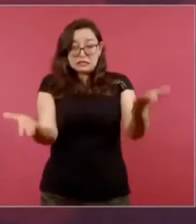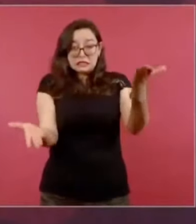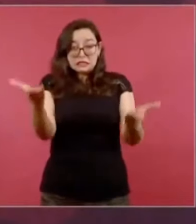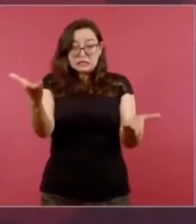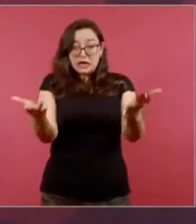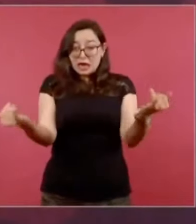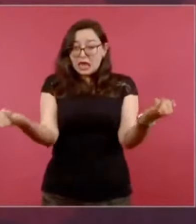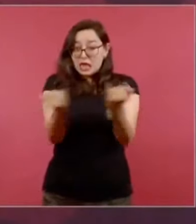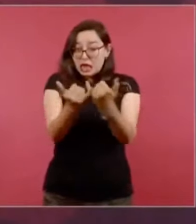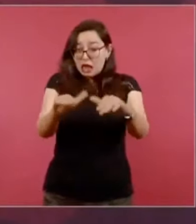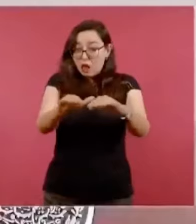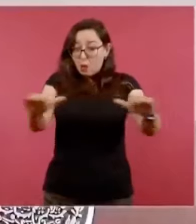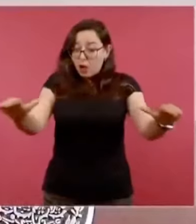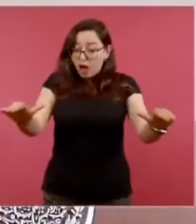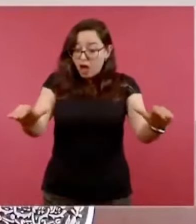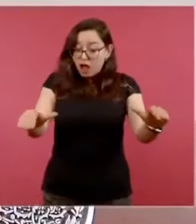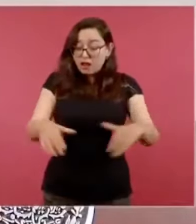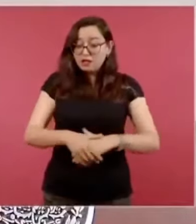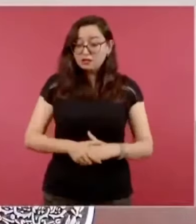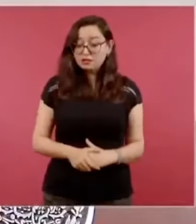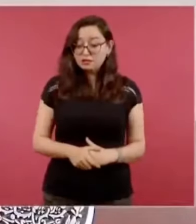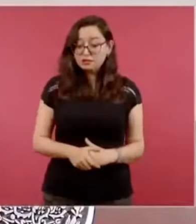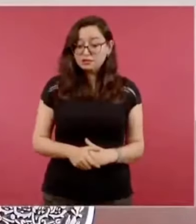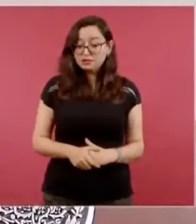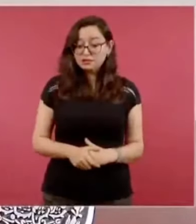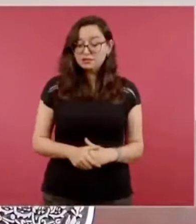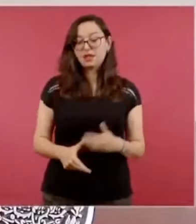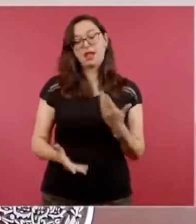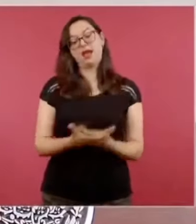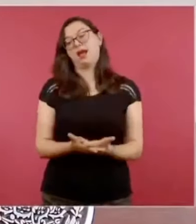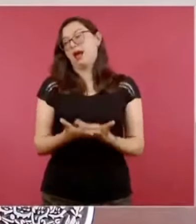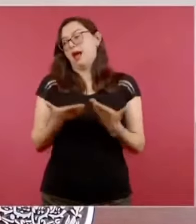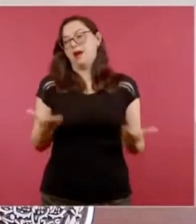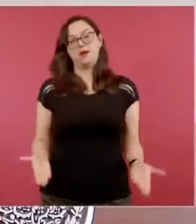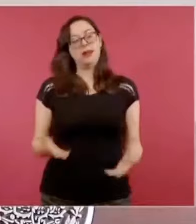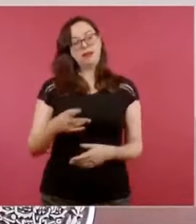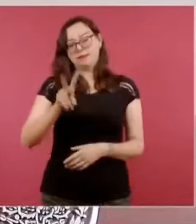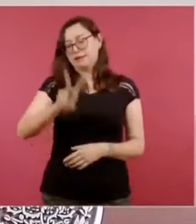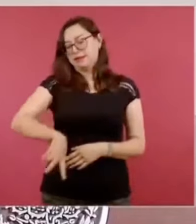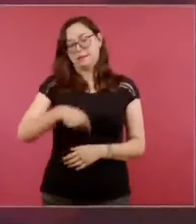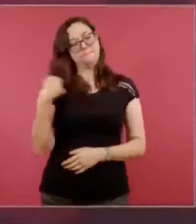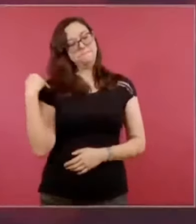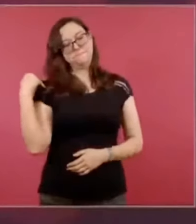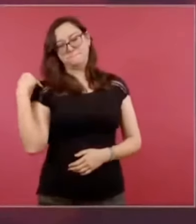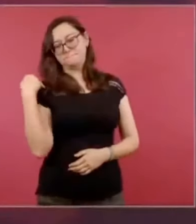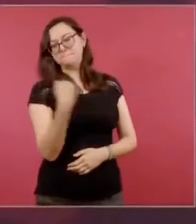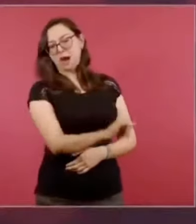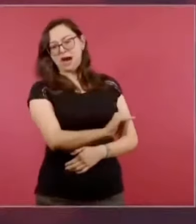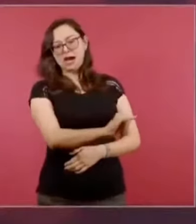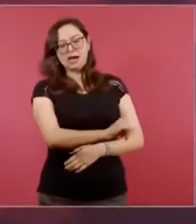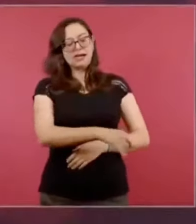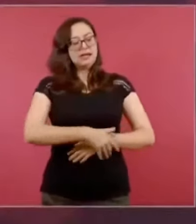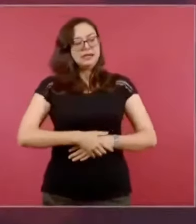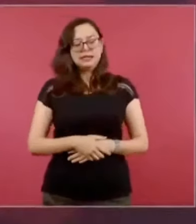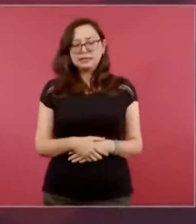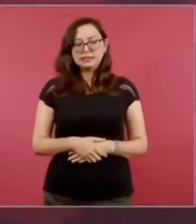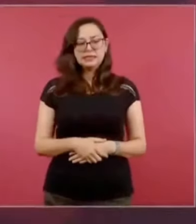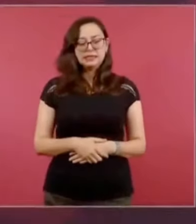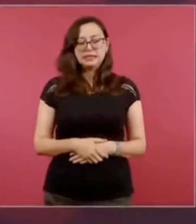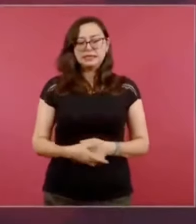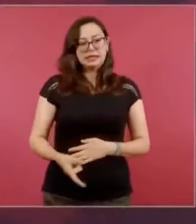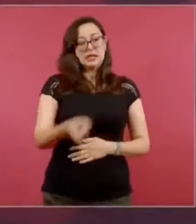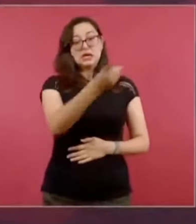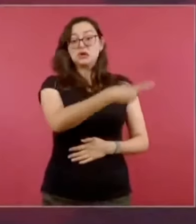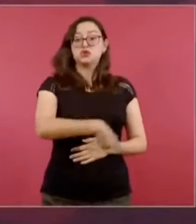los pseudo-intelectuales, los